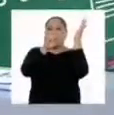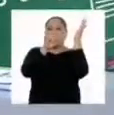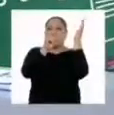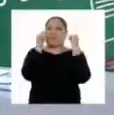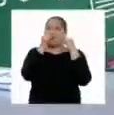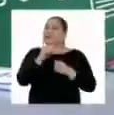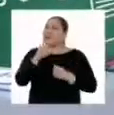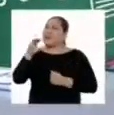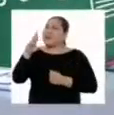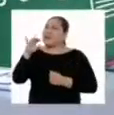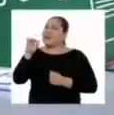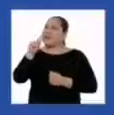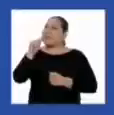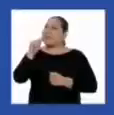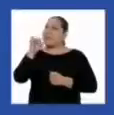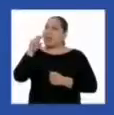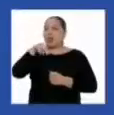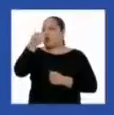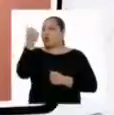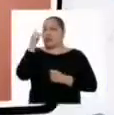otra pregunta. ¡Vamos con él!